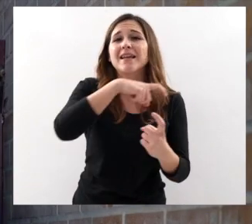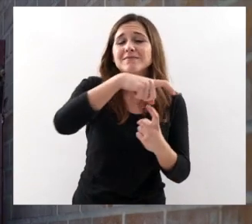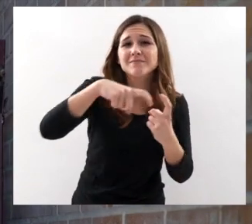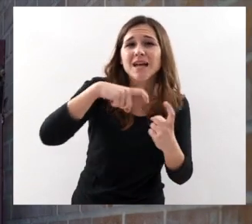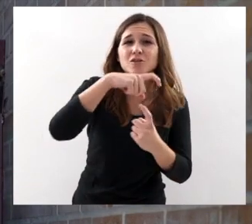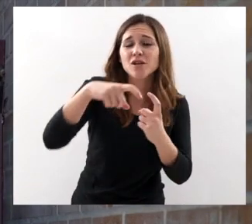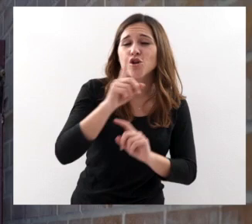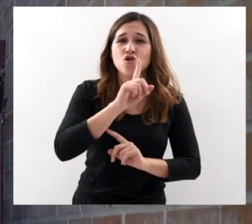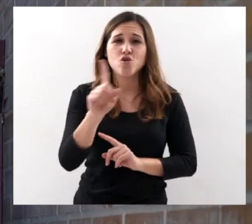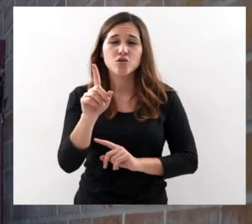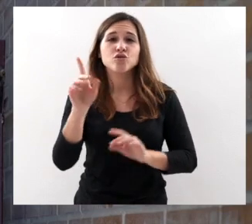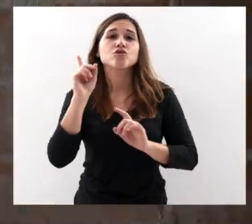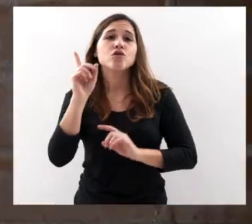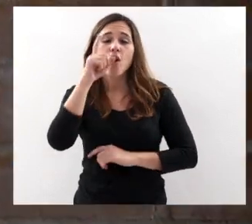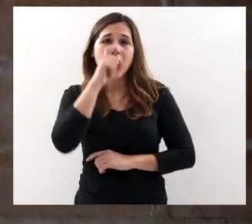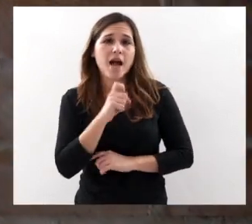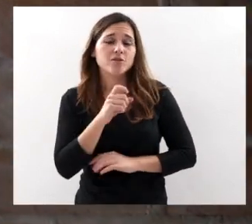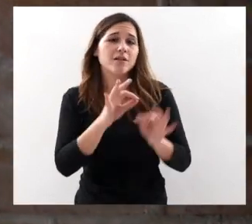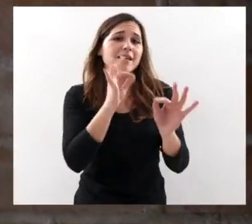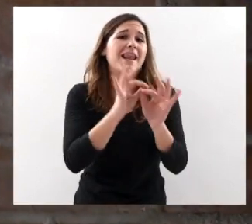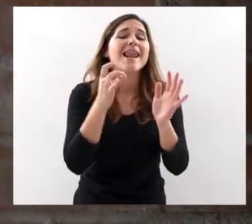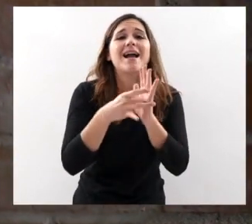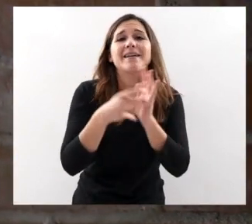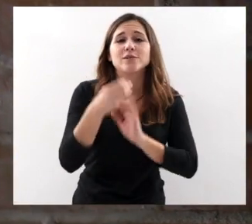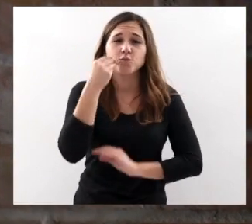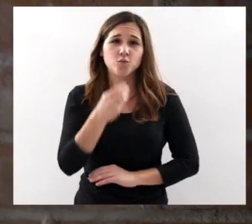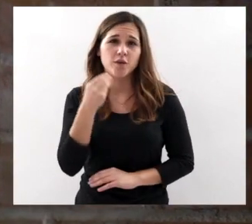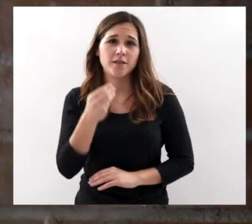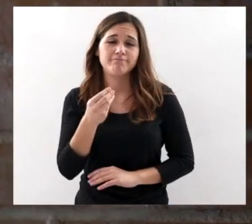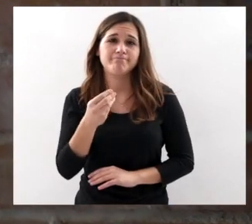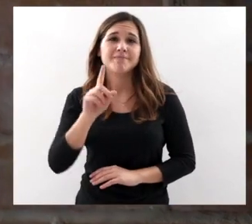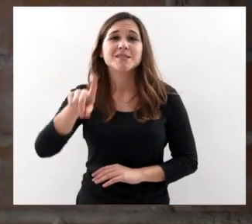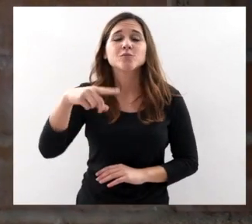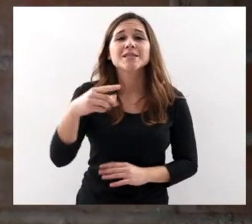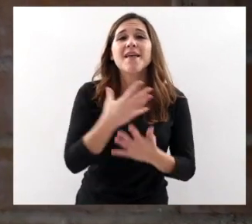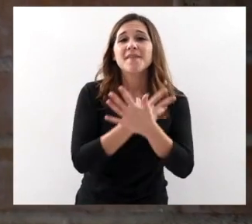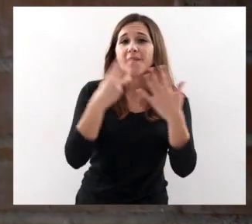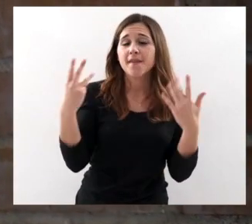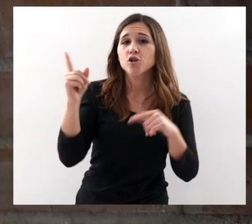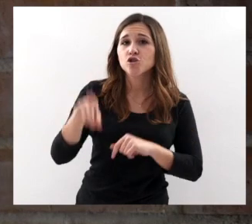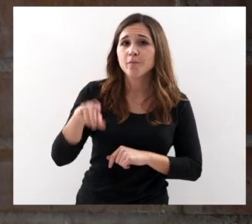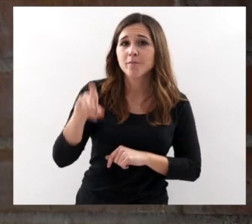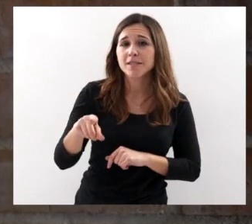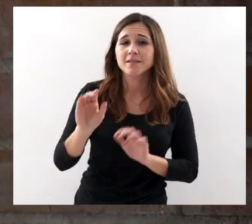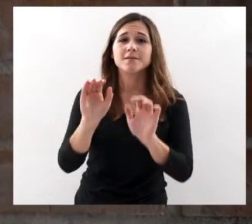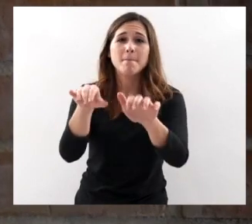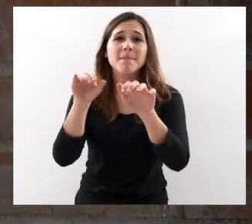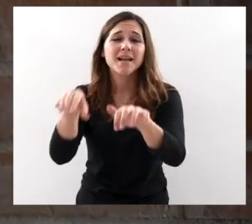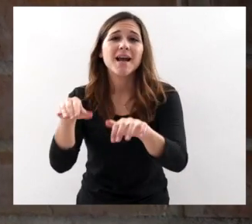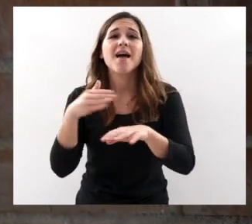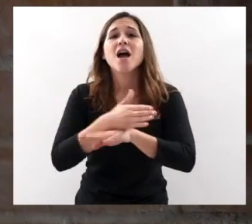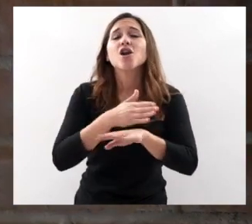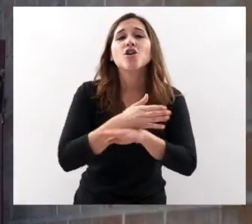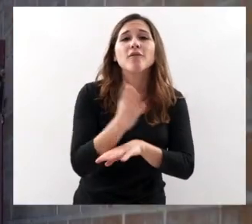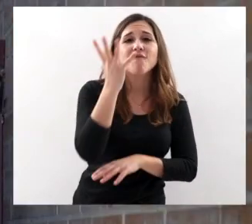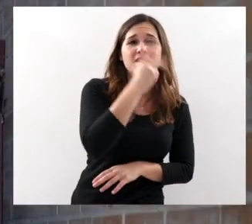tener en cuenta que es un vino Que mínimo reposa 18 meses En barricas de rolo francés y de rolo americano En esta fantástica nave de crianza semi enterrada